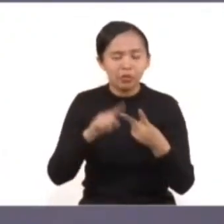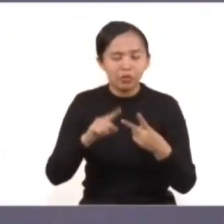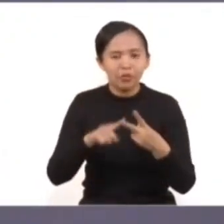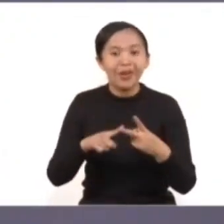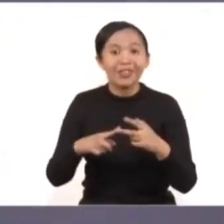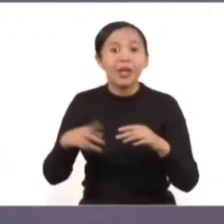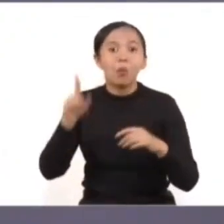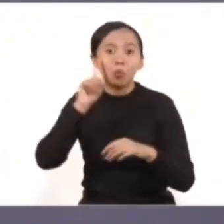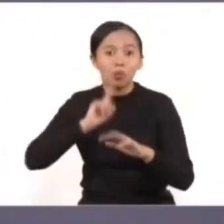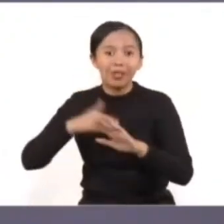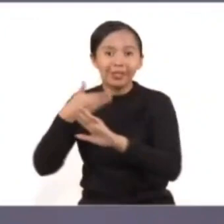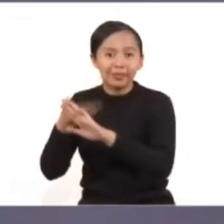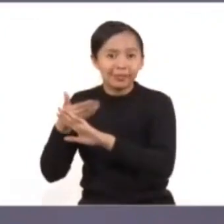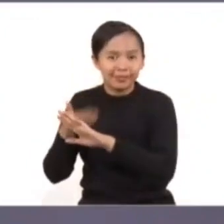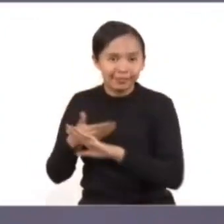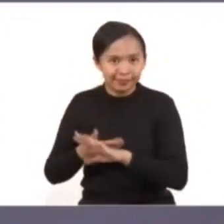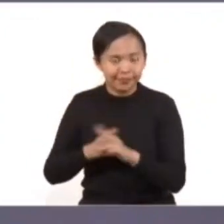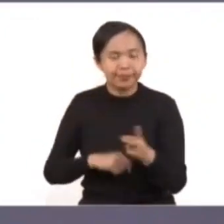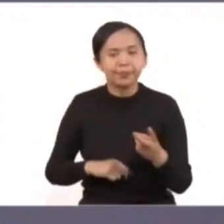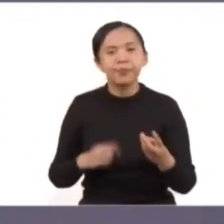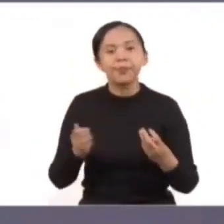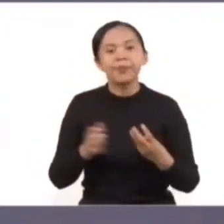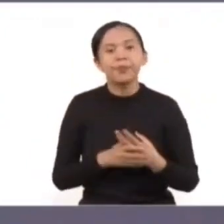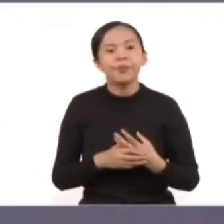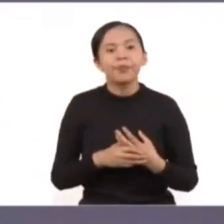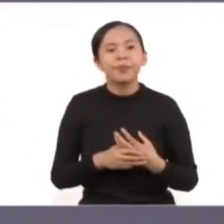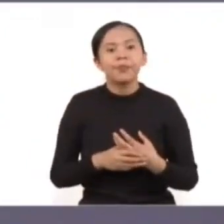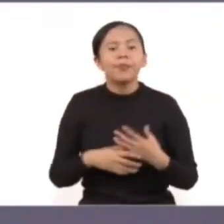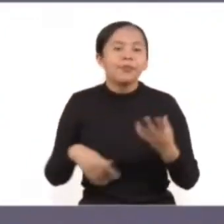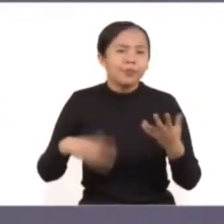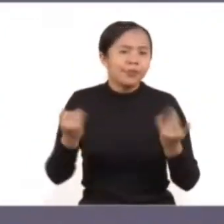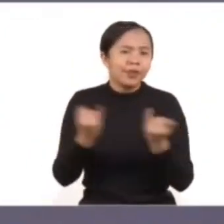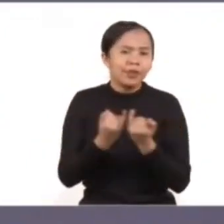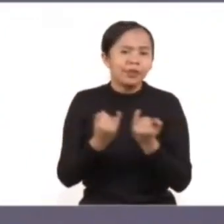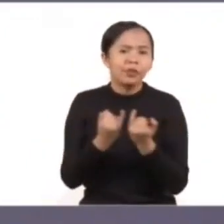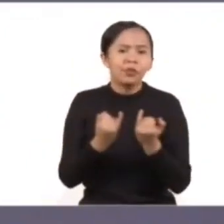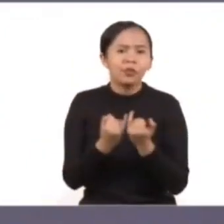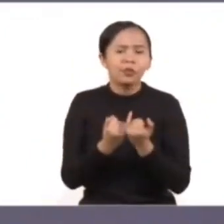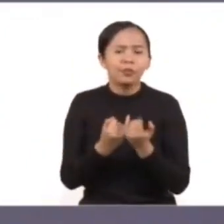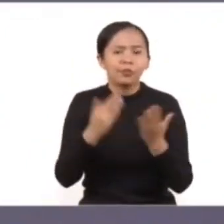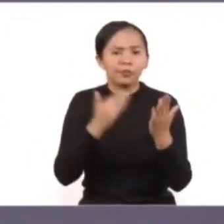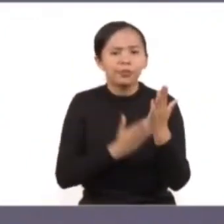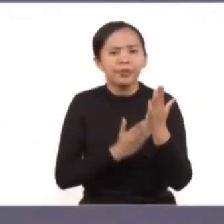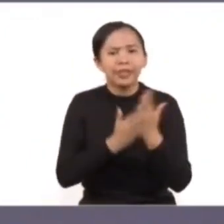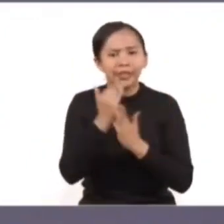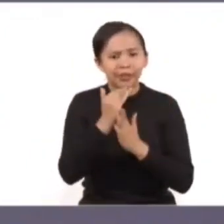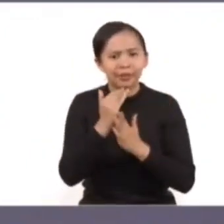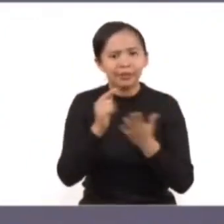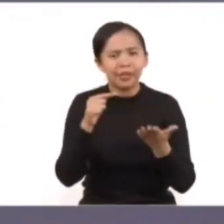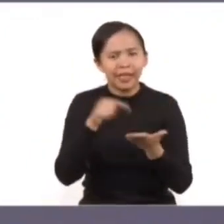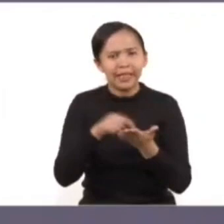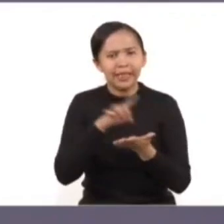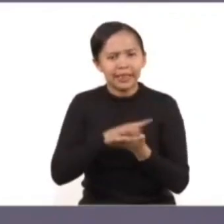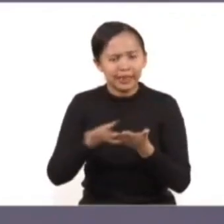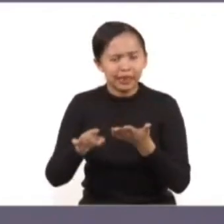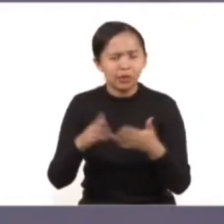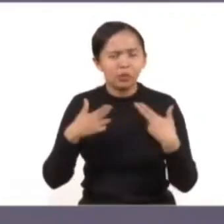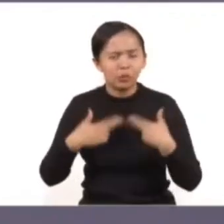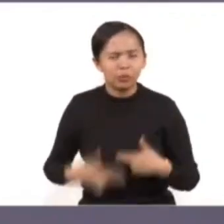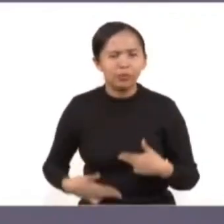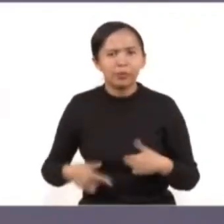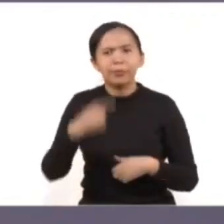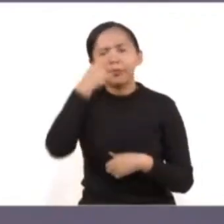contra las mujeres. Sobre el avance en la formación de contenidos que integran la perspectiva de género y derechos humanos